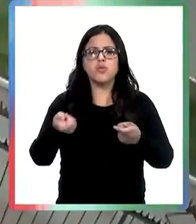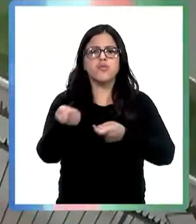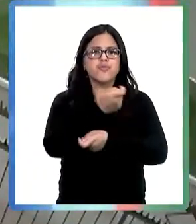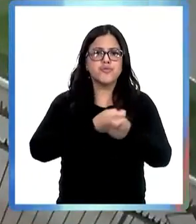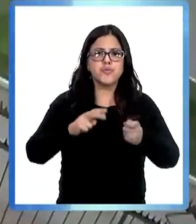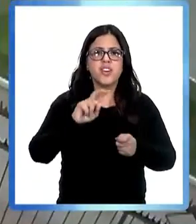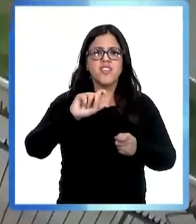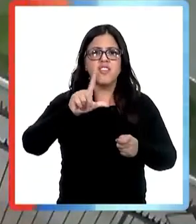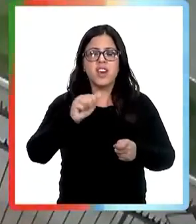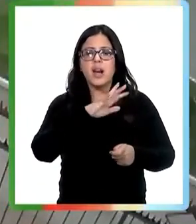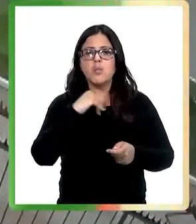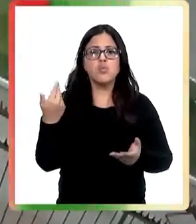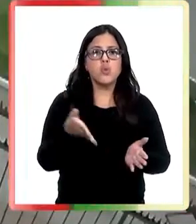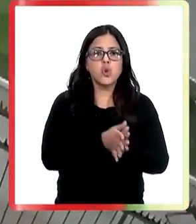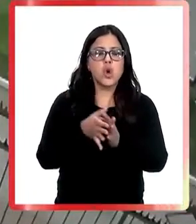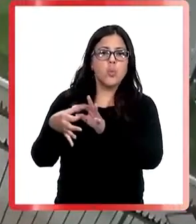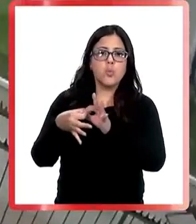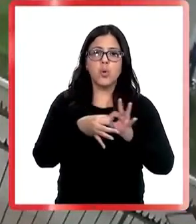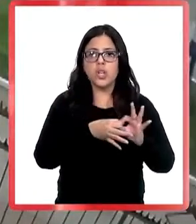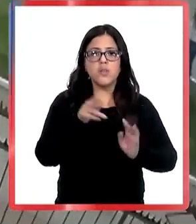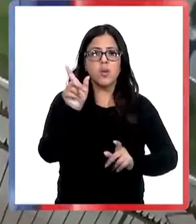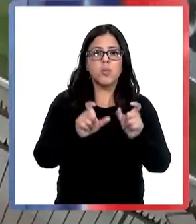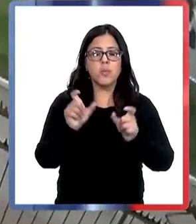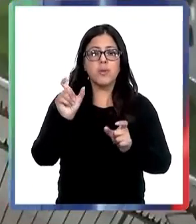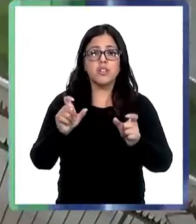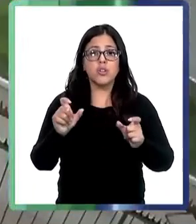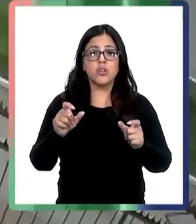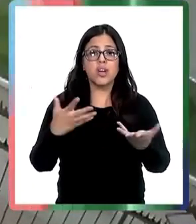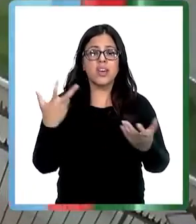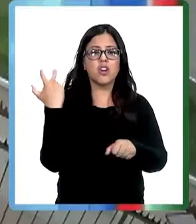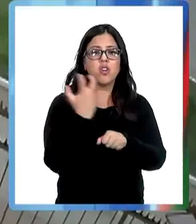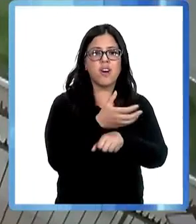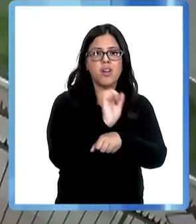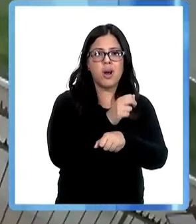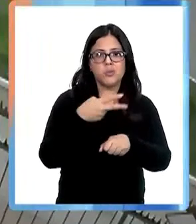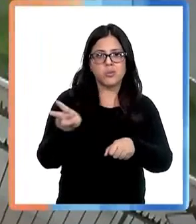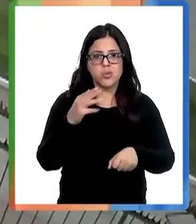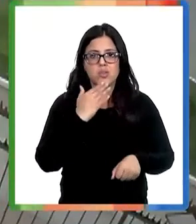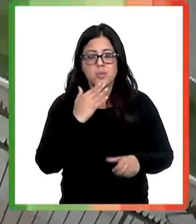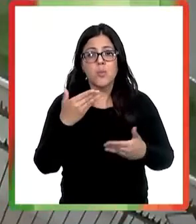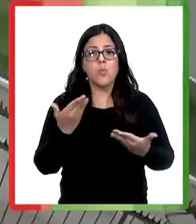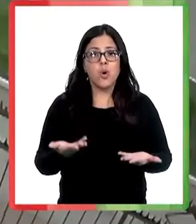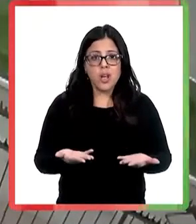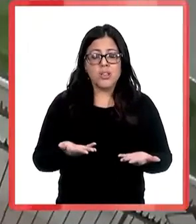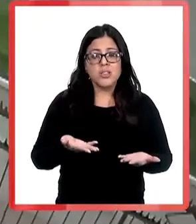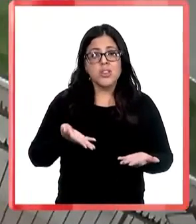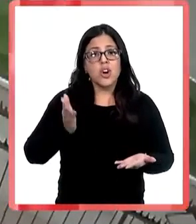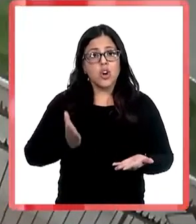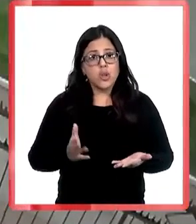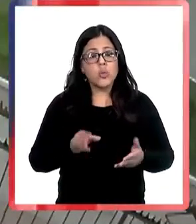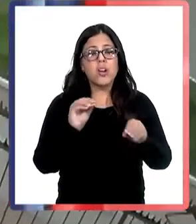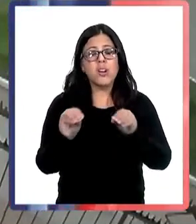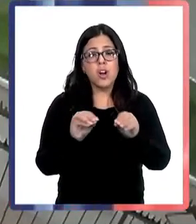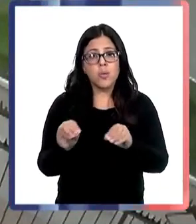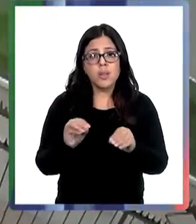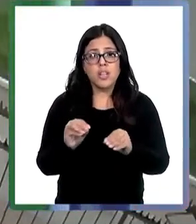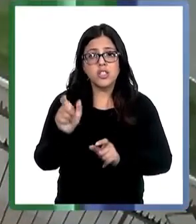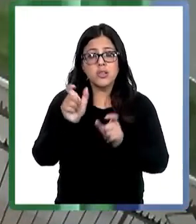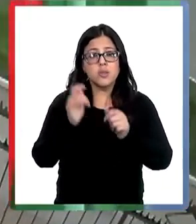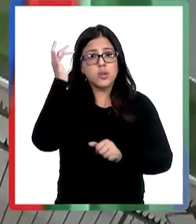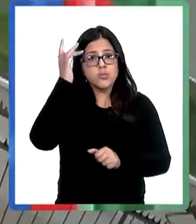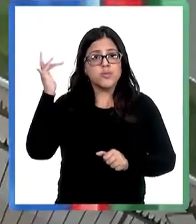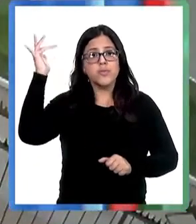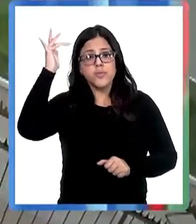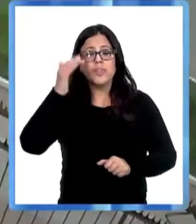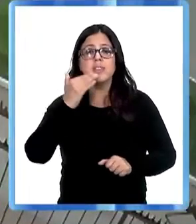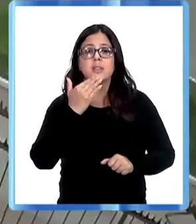su vehículo. Por esto, seguir las recomendaciones de expertos y prestar mayor atención a nuestro alrededor puede ayudar a